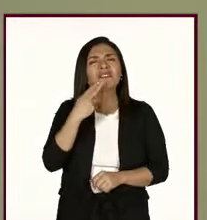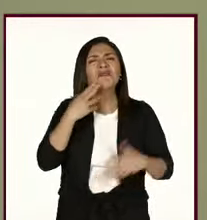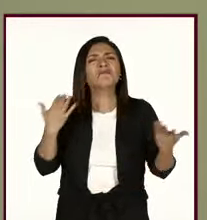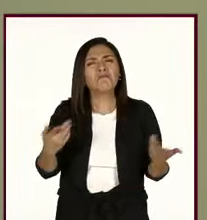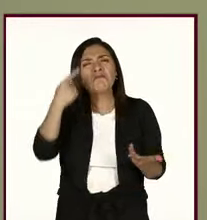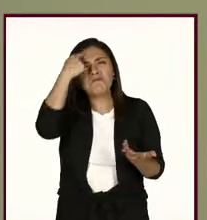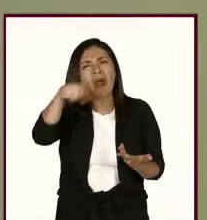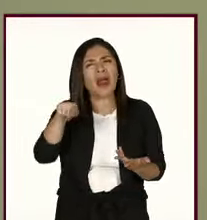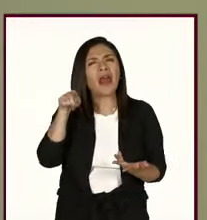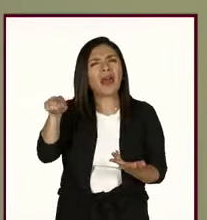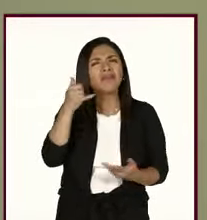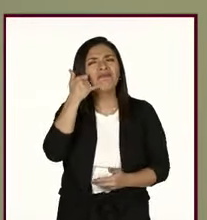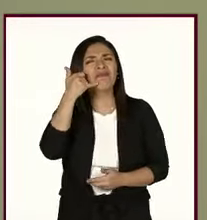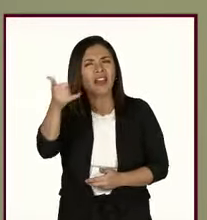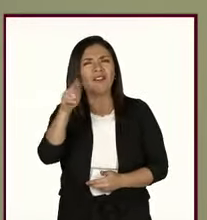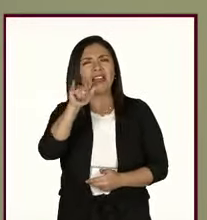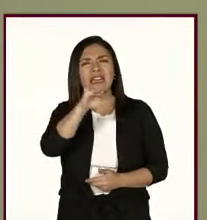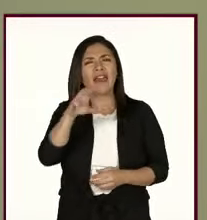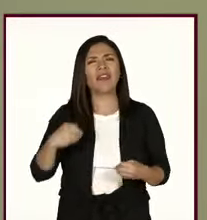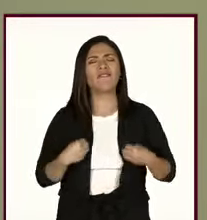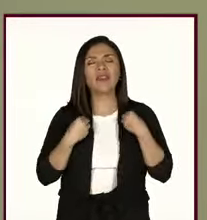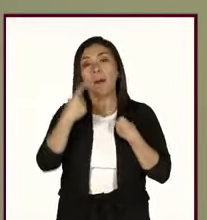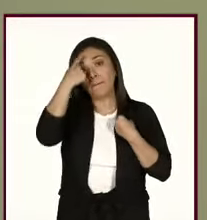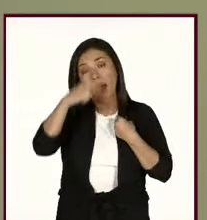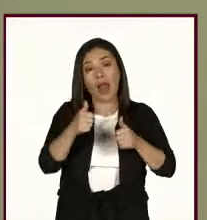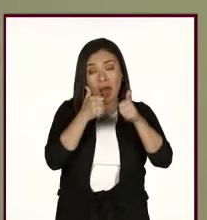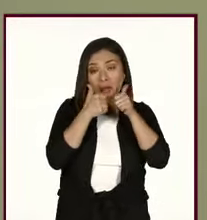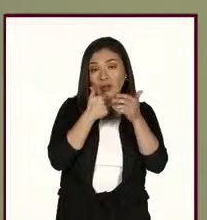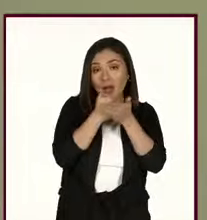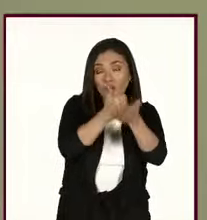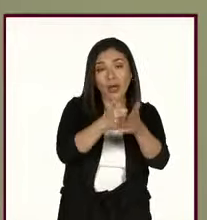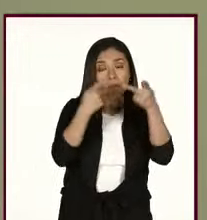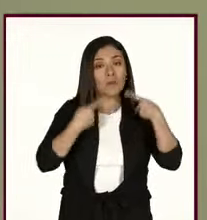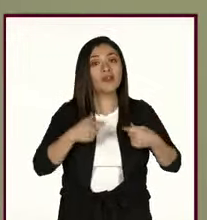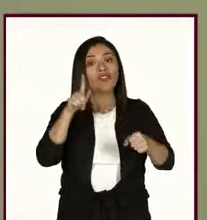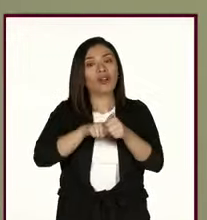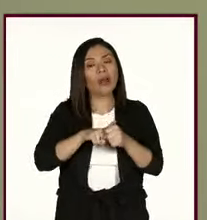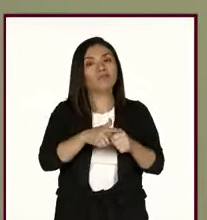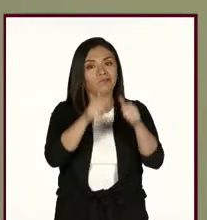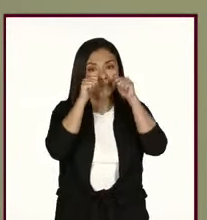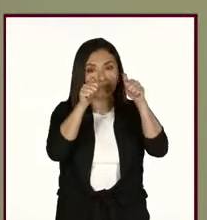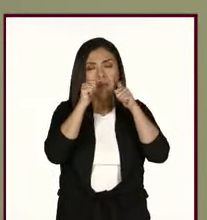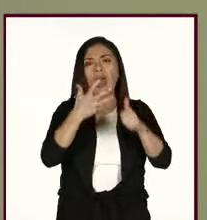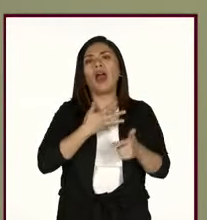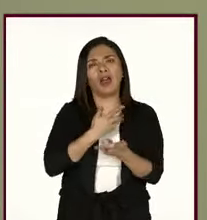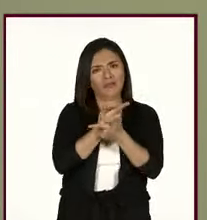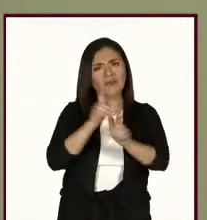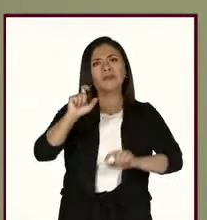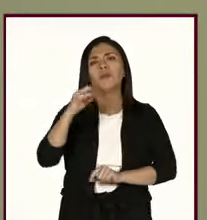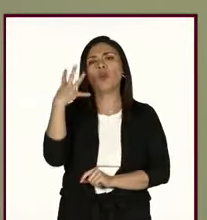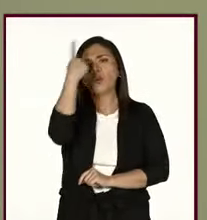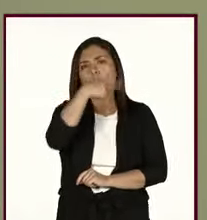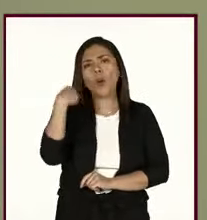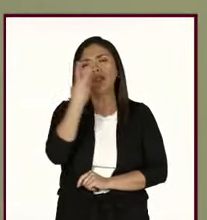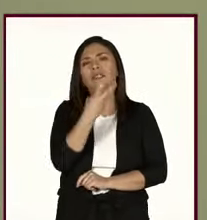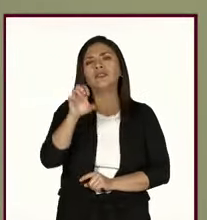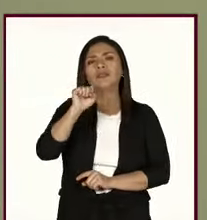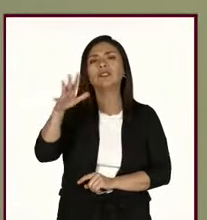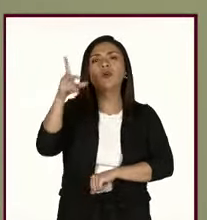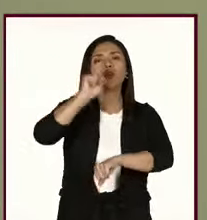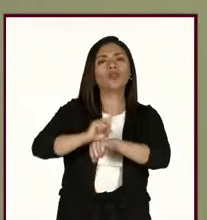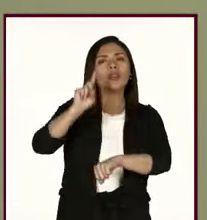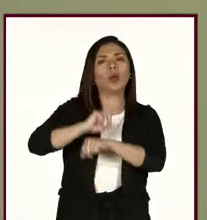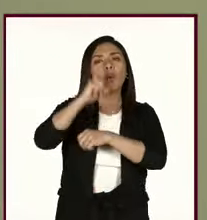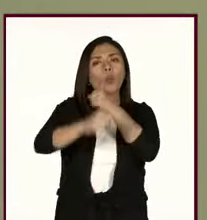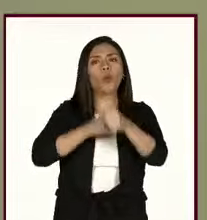de la Línea de la Vida es brindarles atención personalizada. Está disponible las 24 horas, los 365